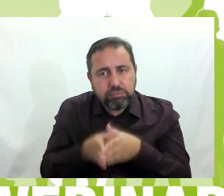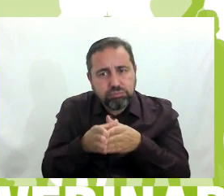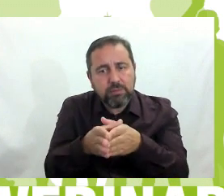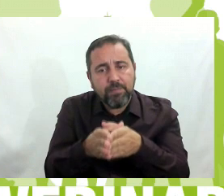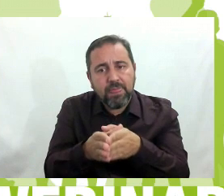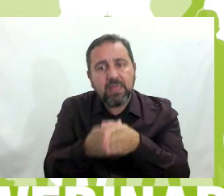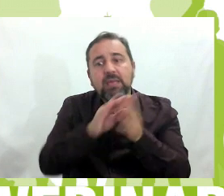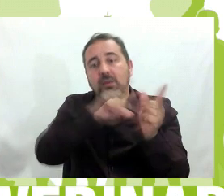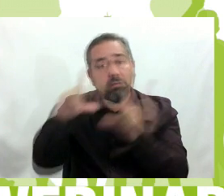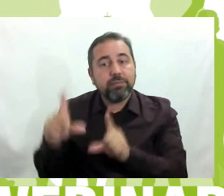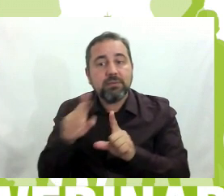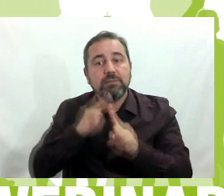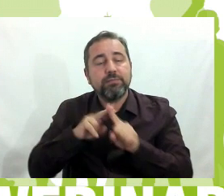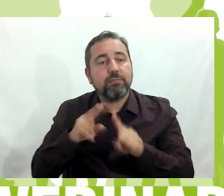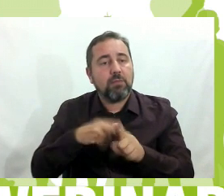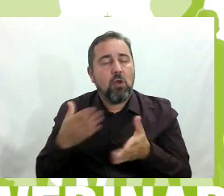cocineros.